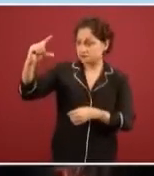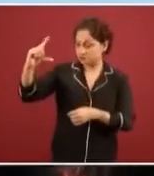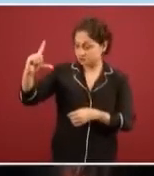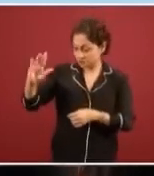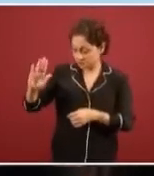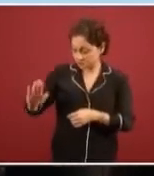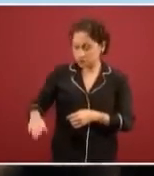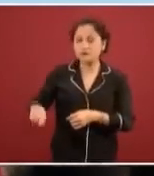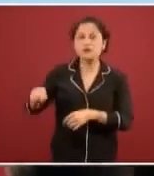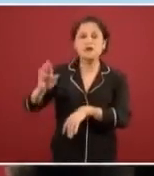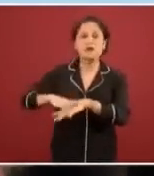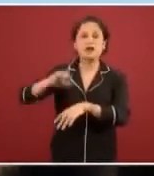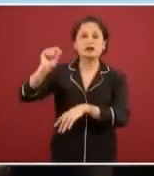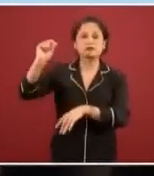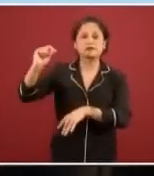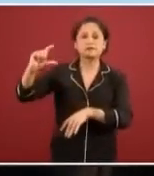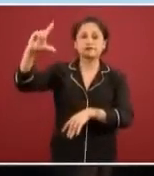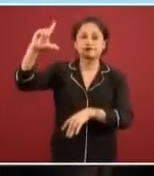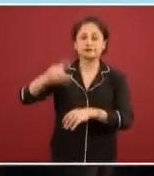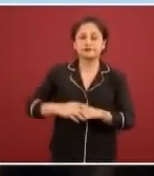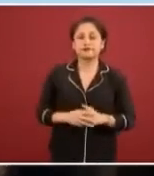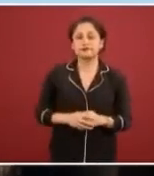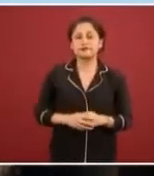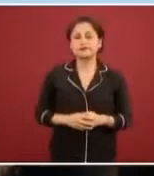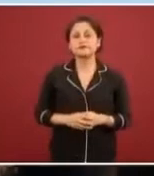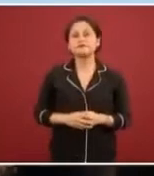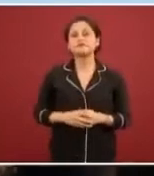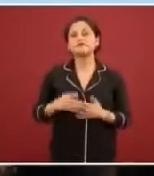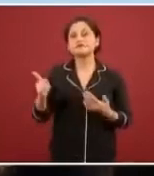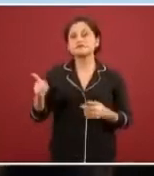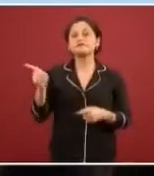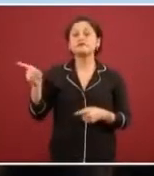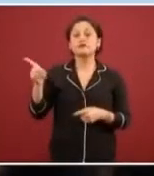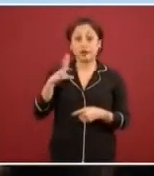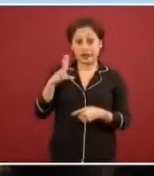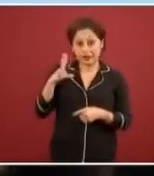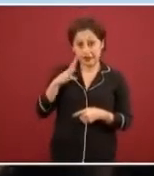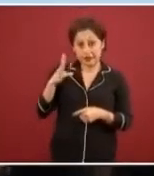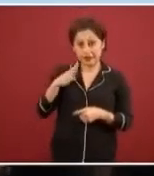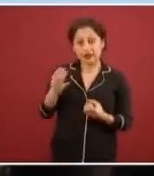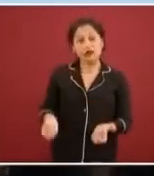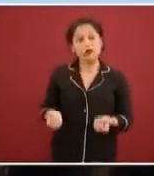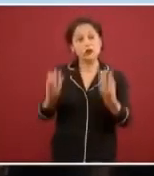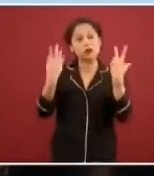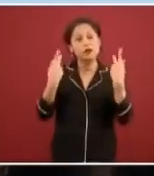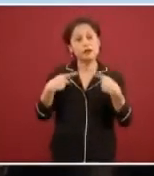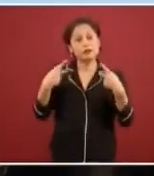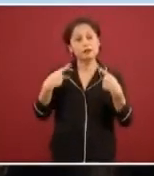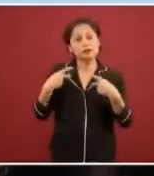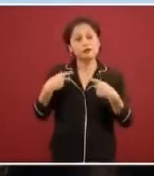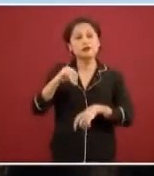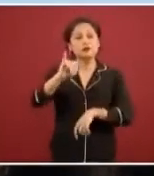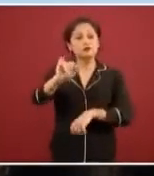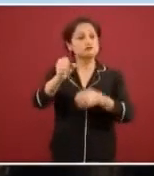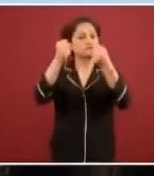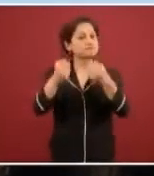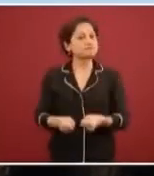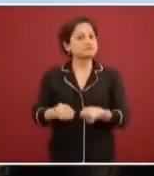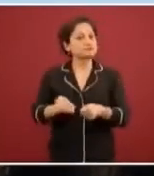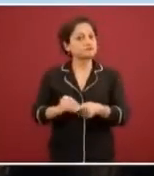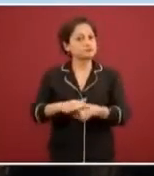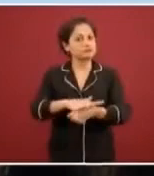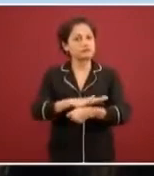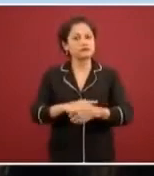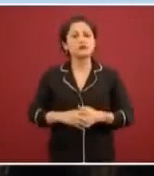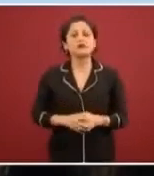De estas están el número de casos que resultaron positivos. Este es el número, este es el porcentaje.